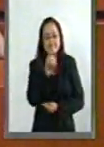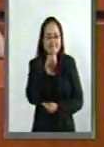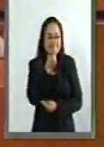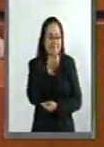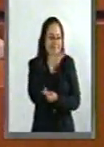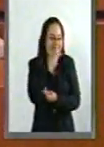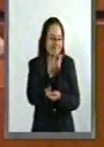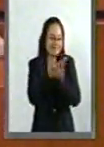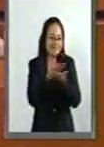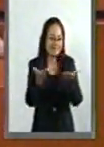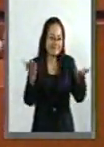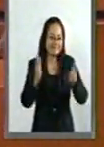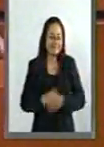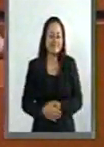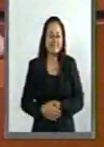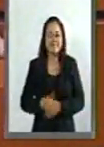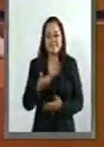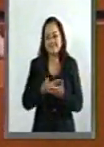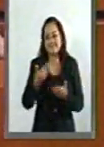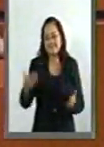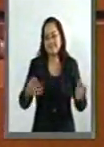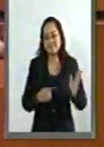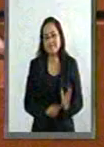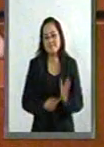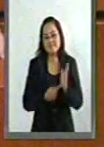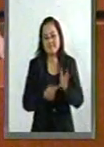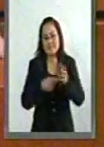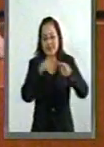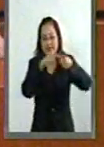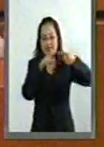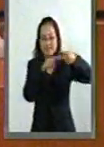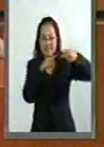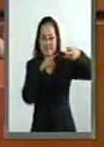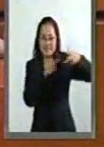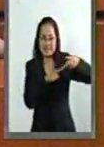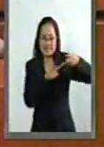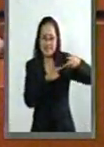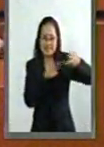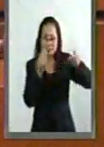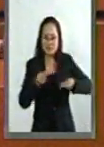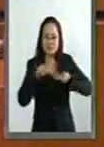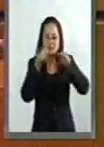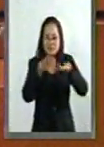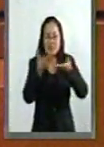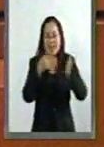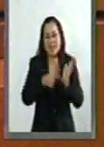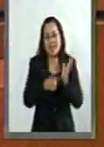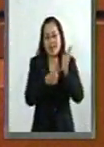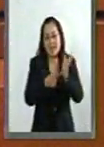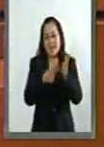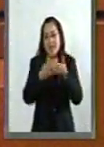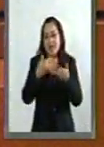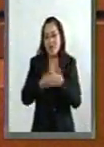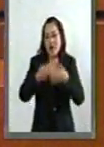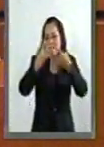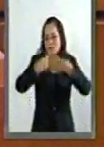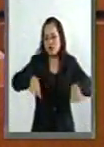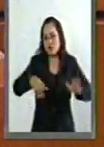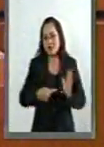hoy presento en tres actos la obra de la que todos hablan,